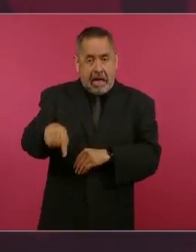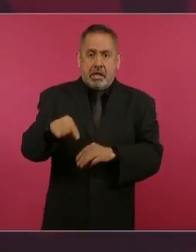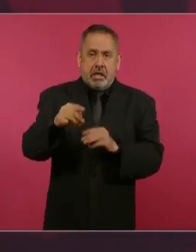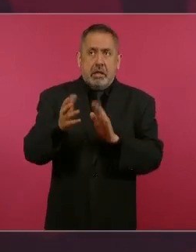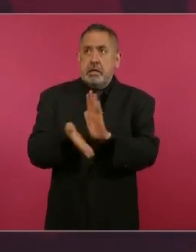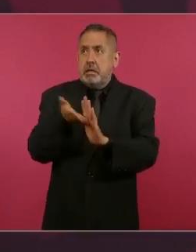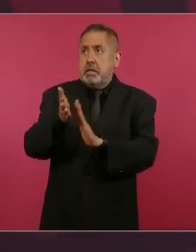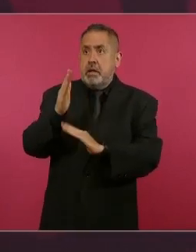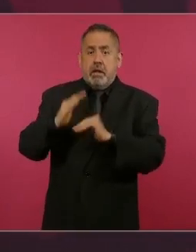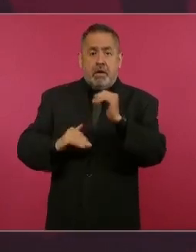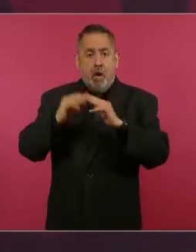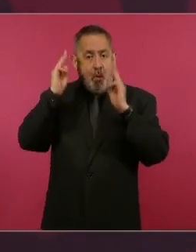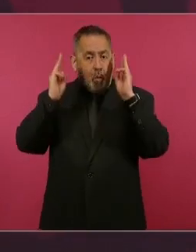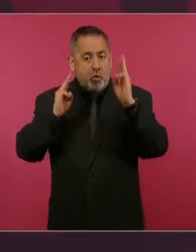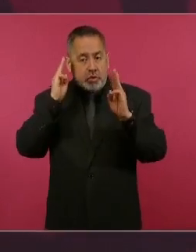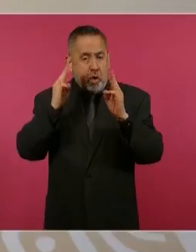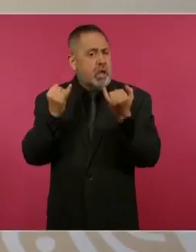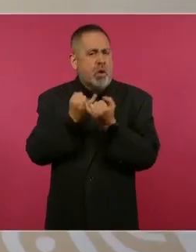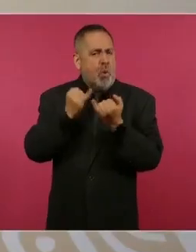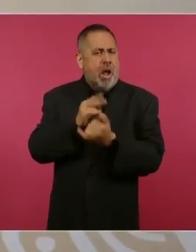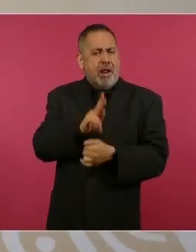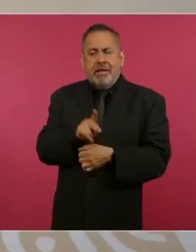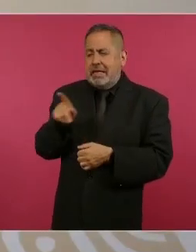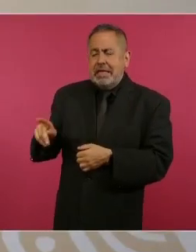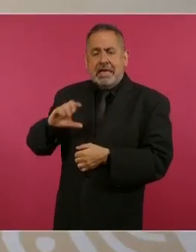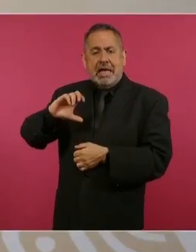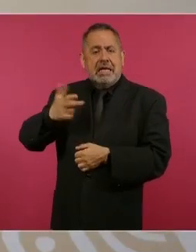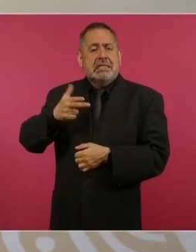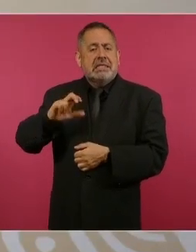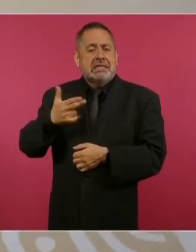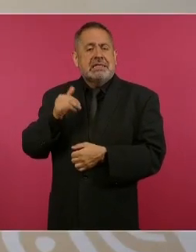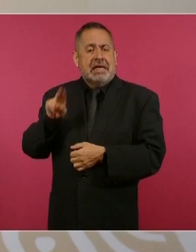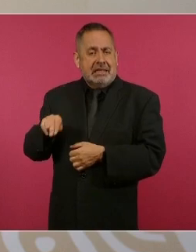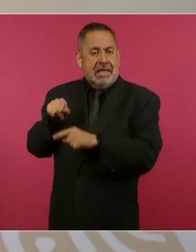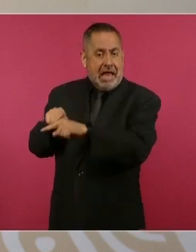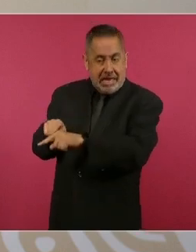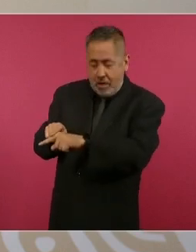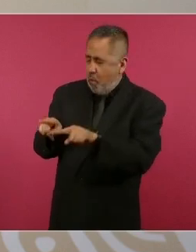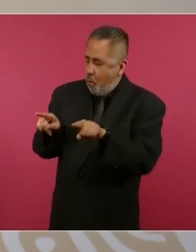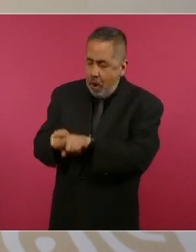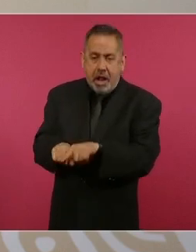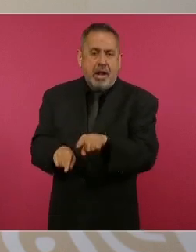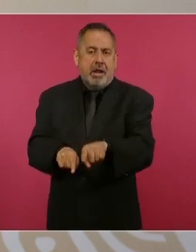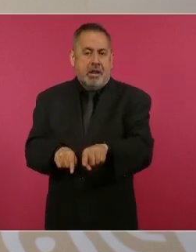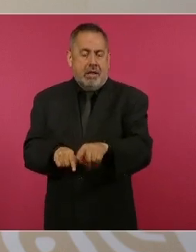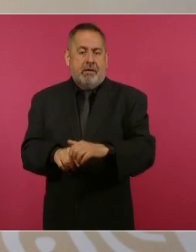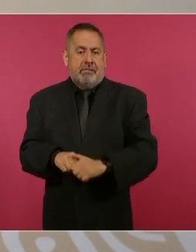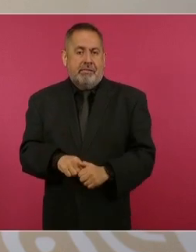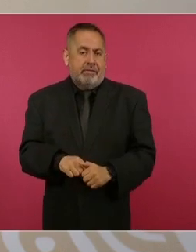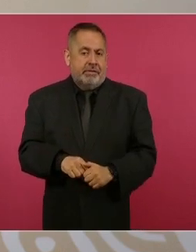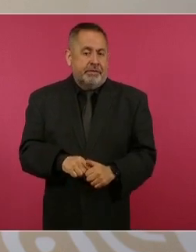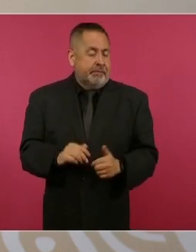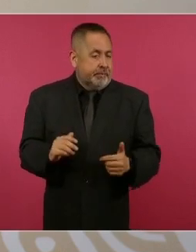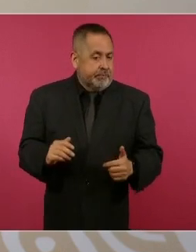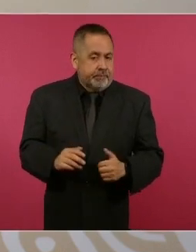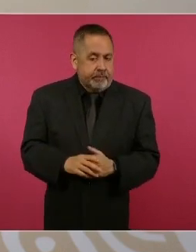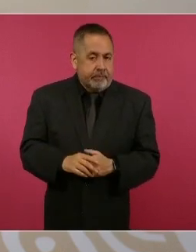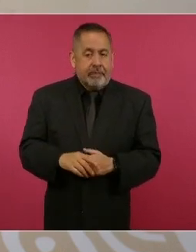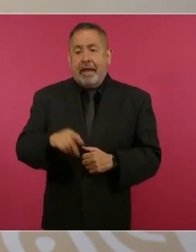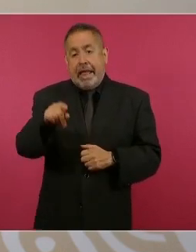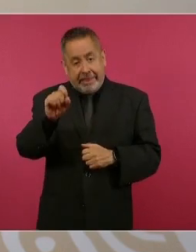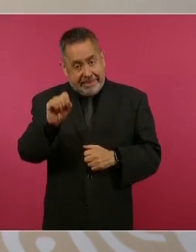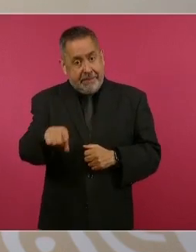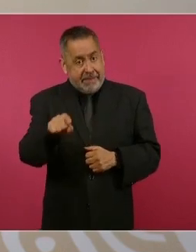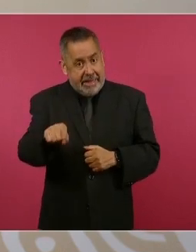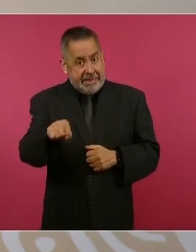igual que el de Chichen Itzá, pero ahí